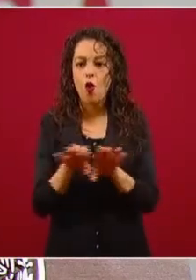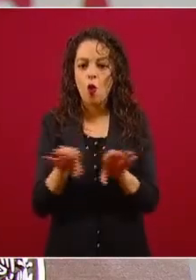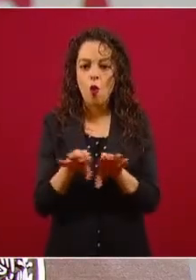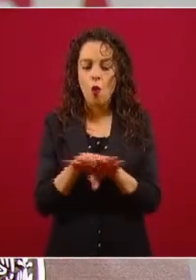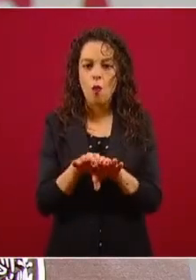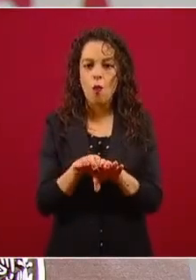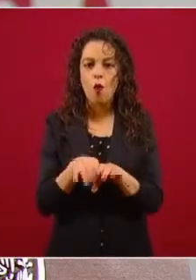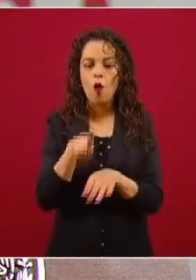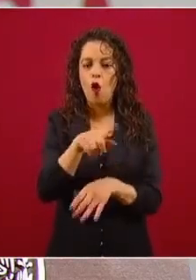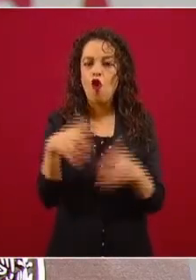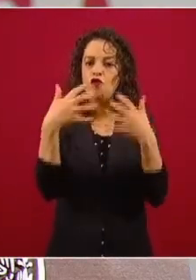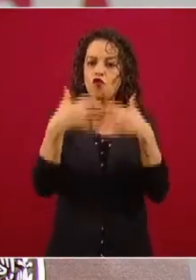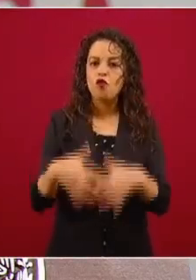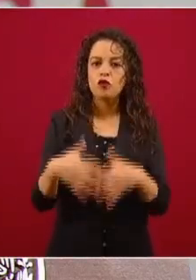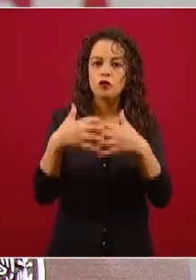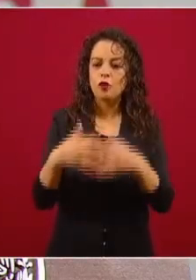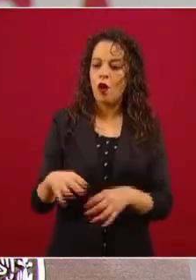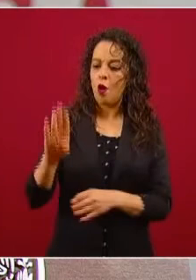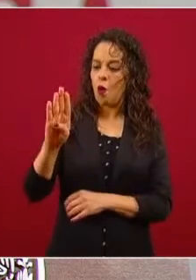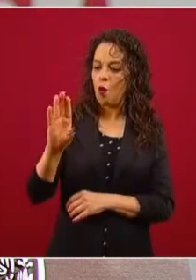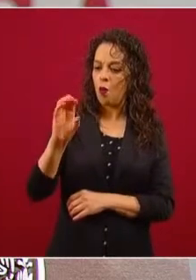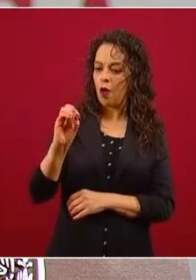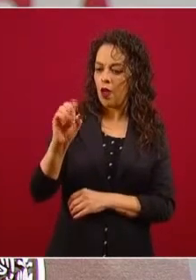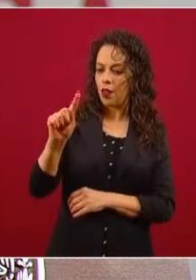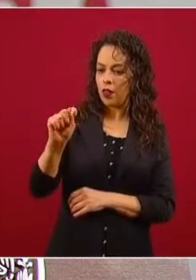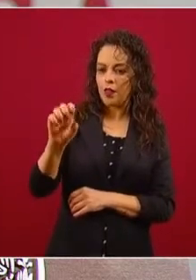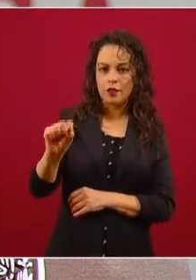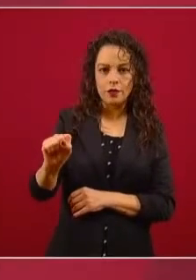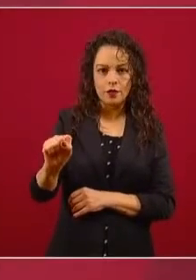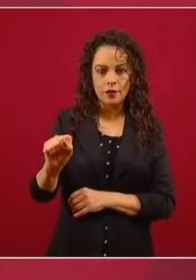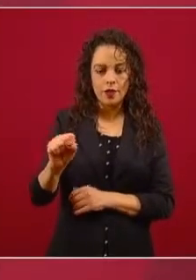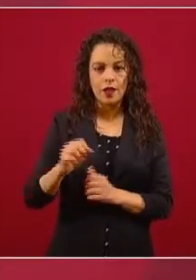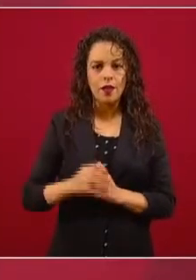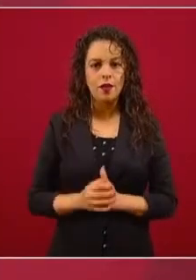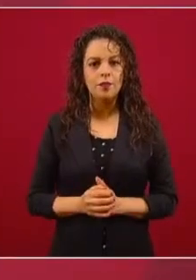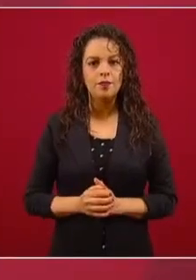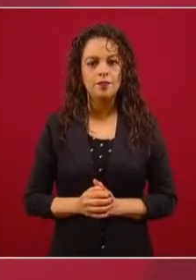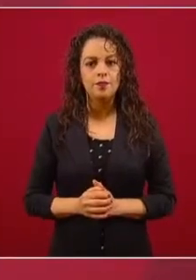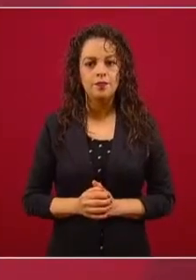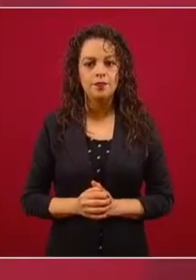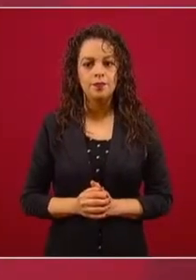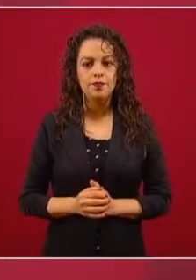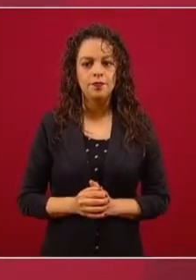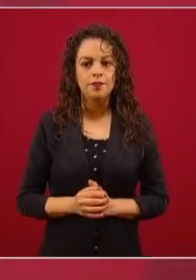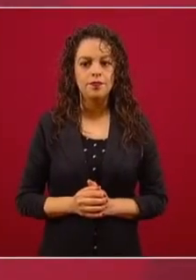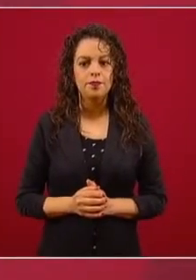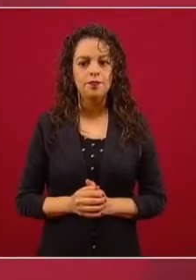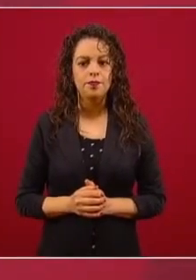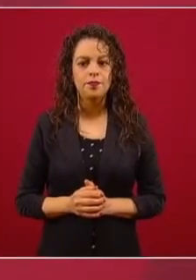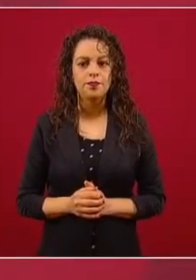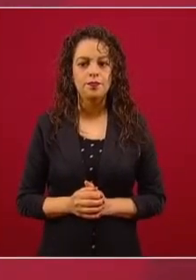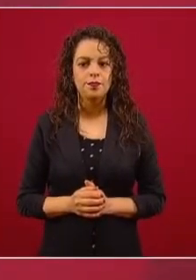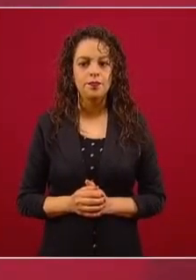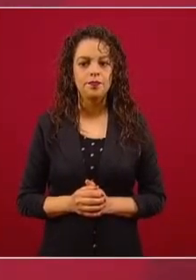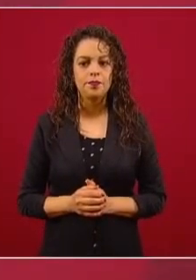que